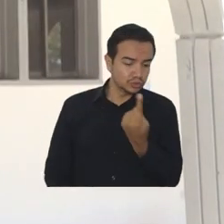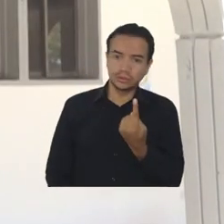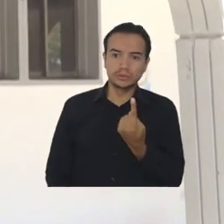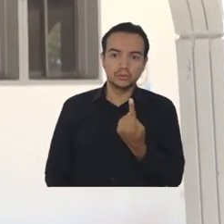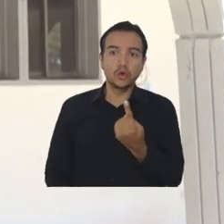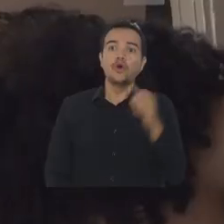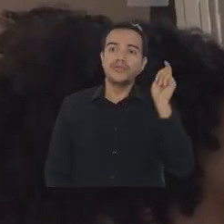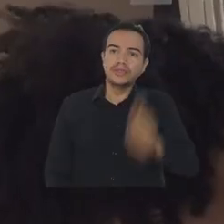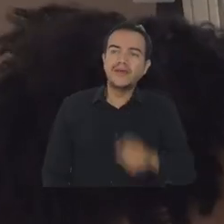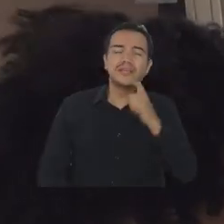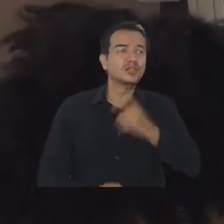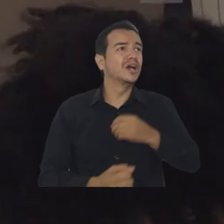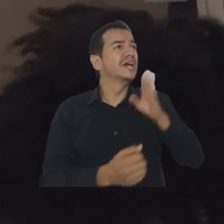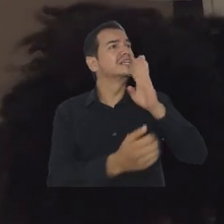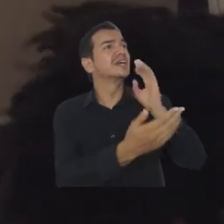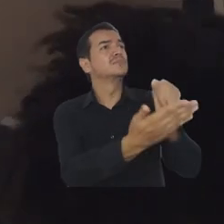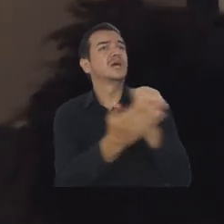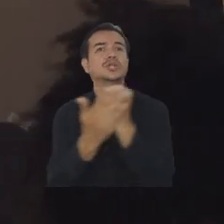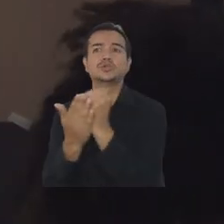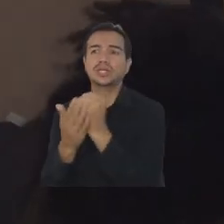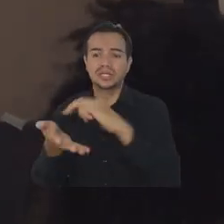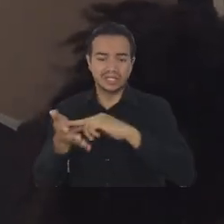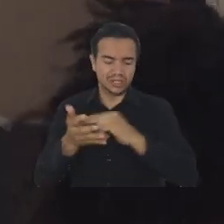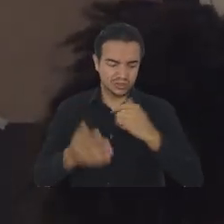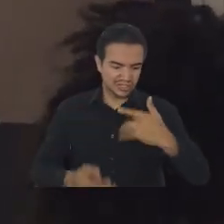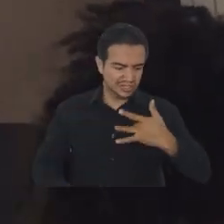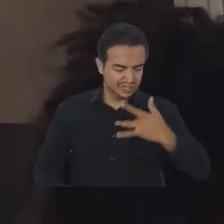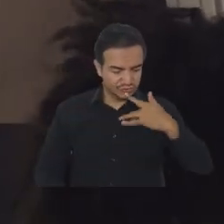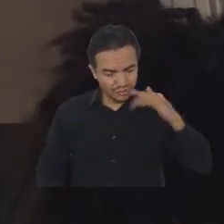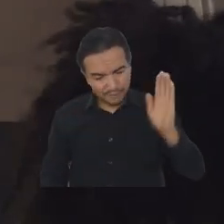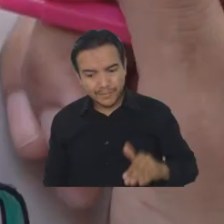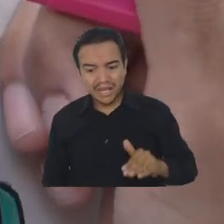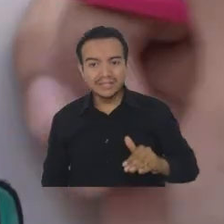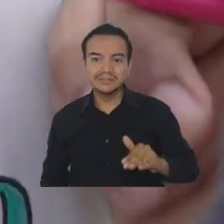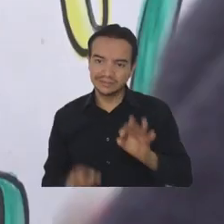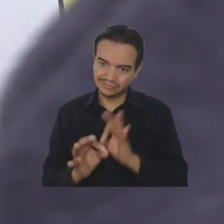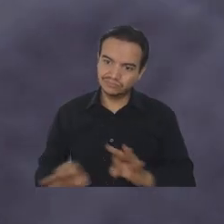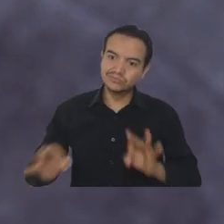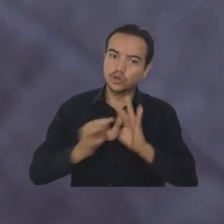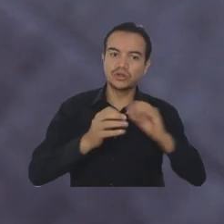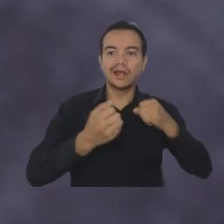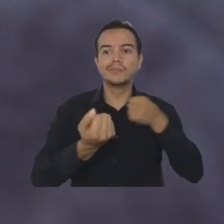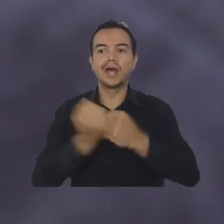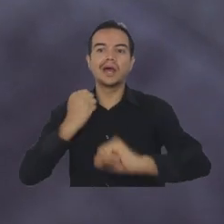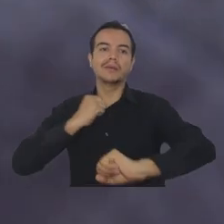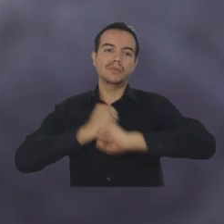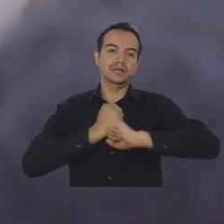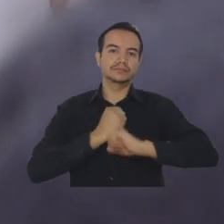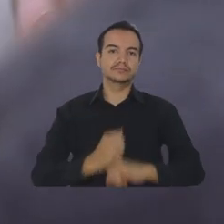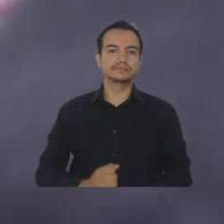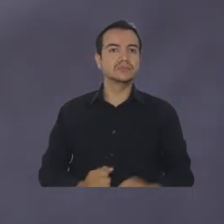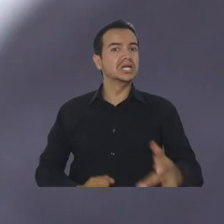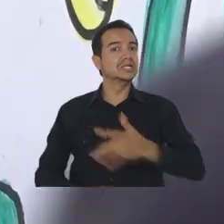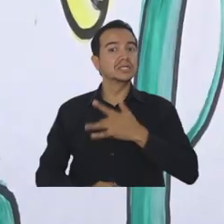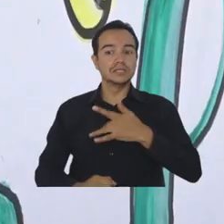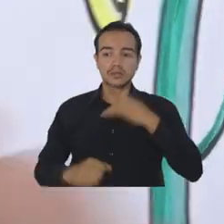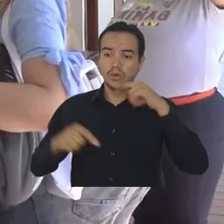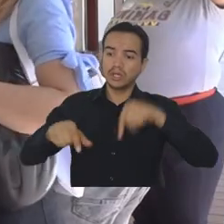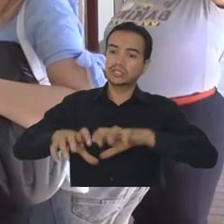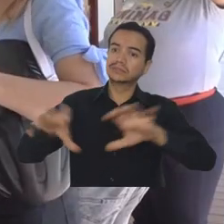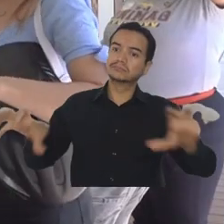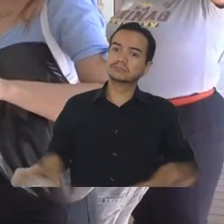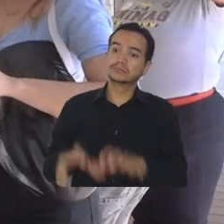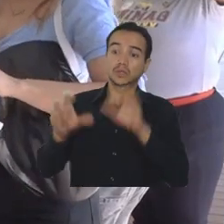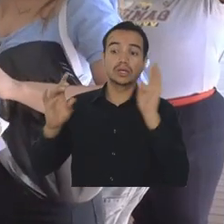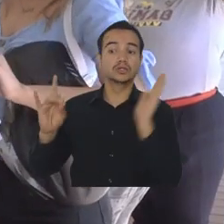es necesario y aprender a identificar que no estamos bien también es un ejercicio de todos. Me parece muy bueno la actividad que está haciendo